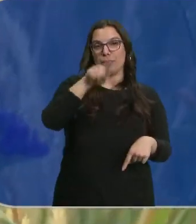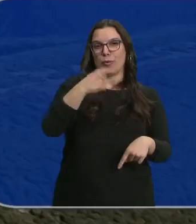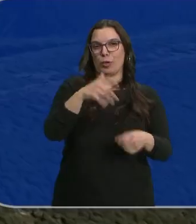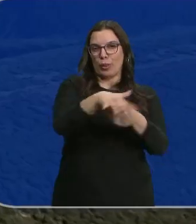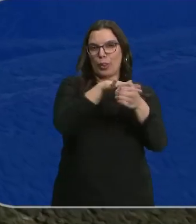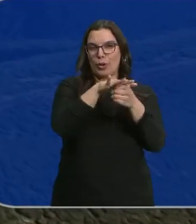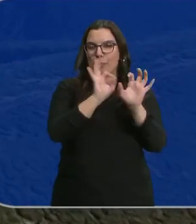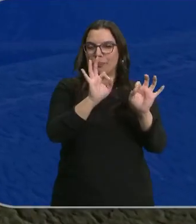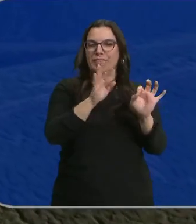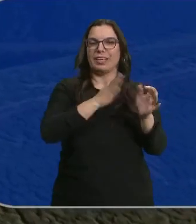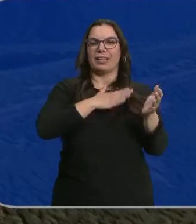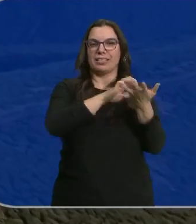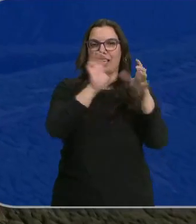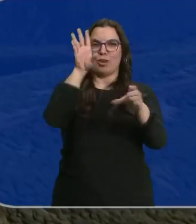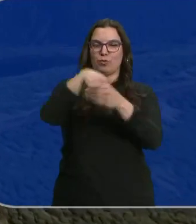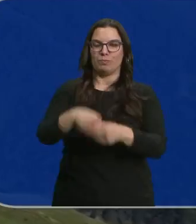rincón de Castilla y León.